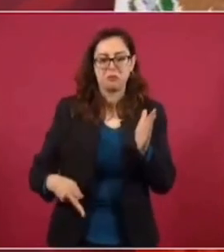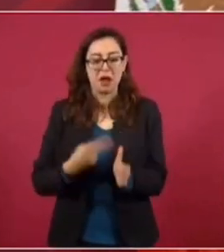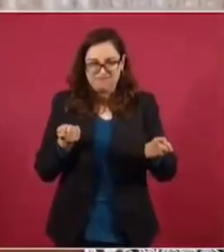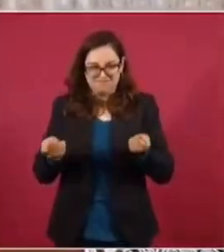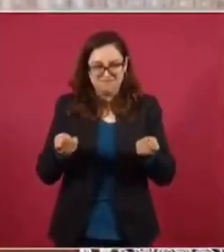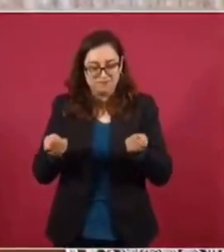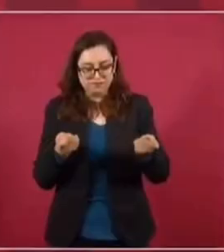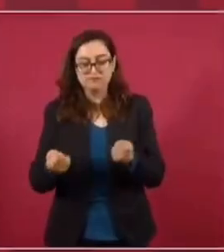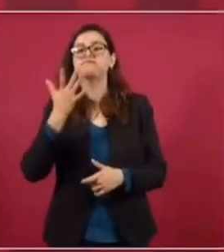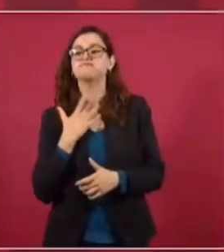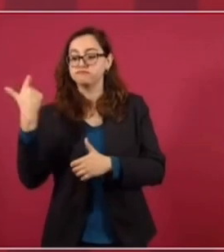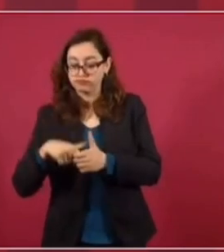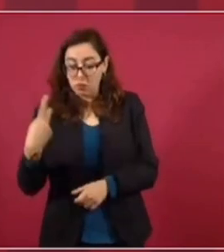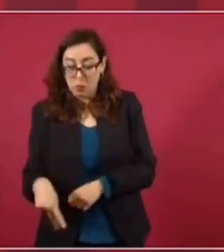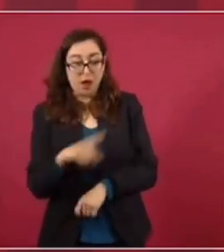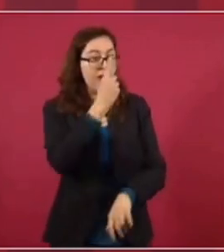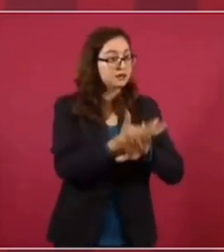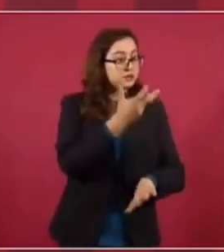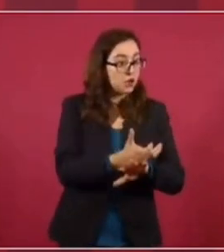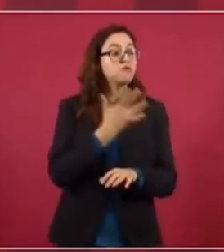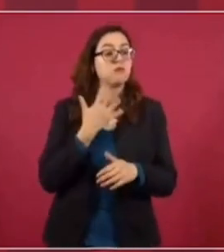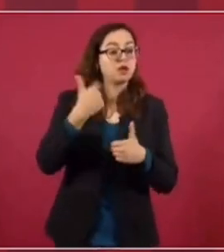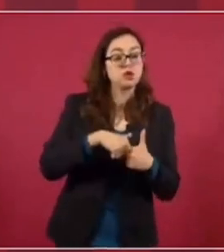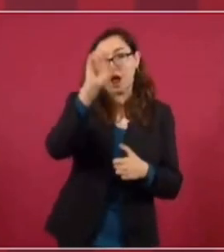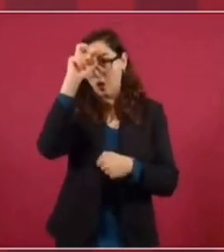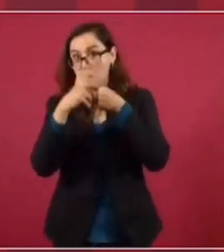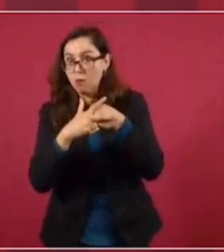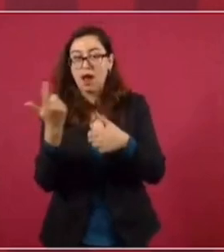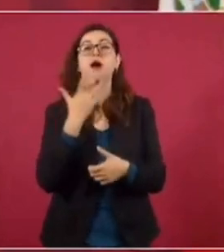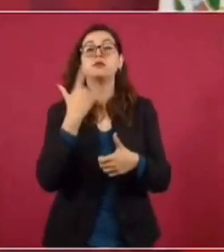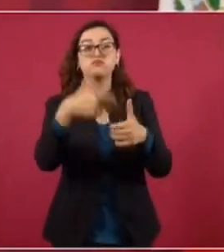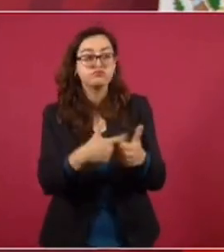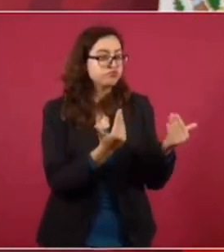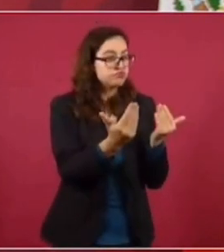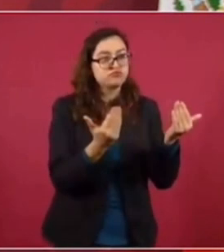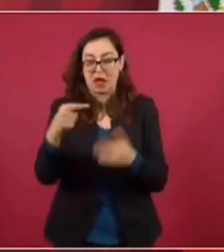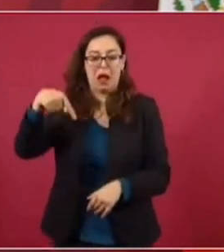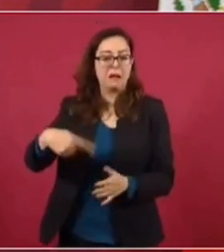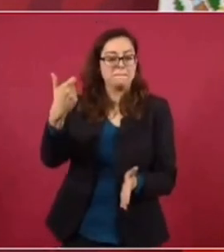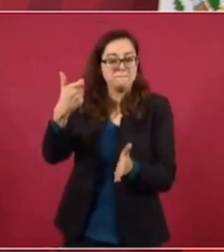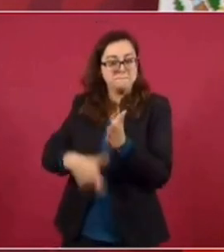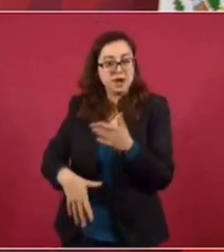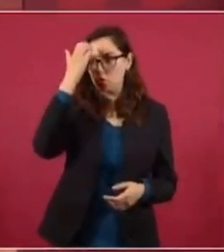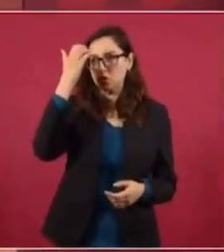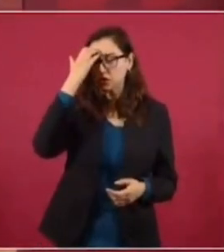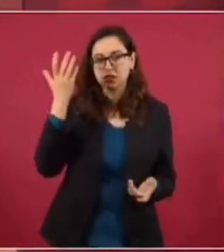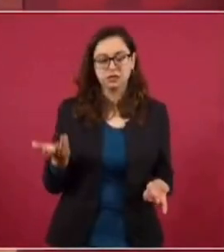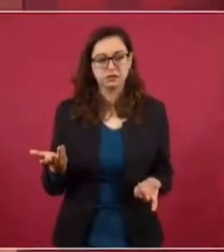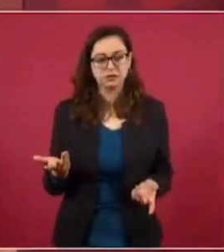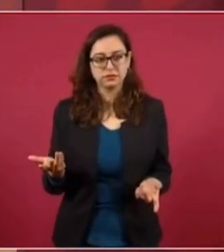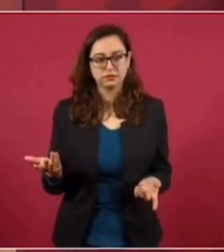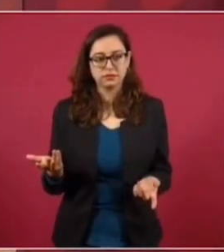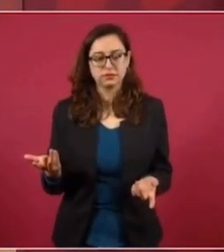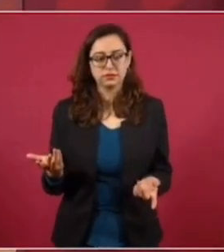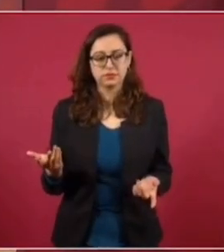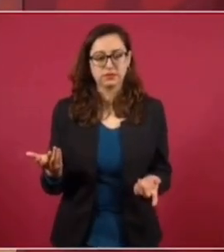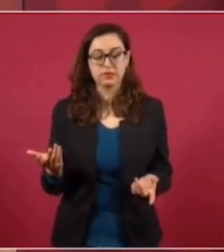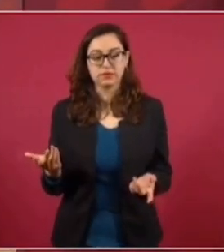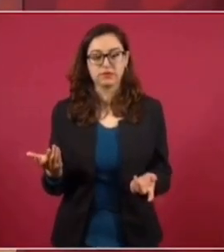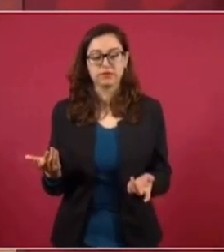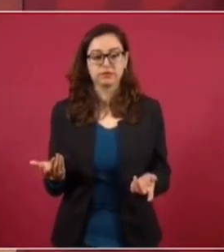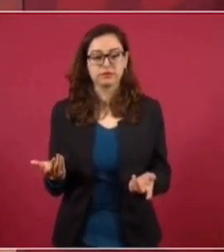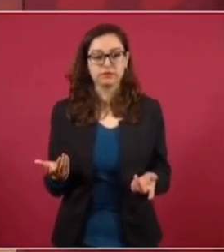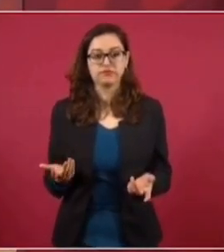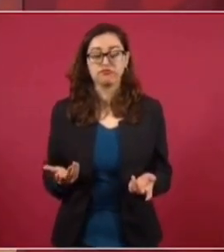y sigue estando que en Estados Unidos y mucho más barata que en Europa. Todo eso deberían de estarlo considerando. En el caso de la